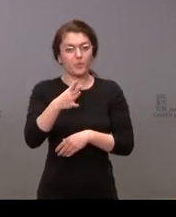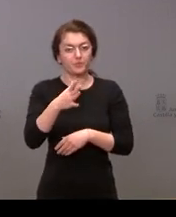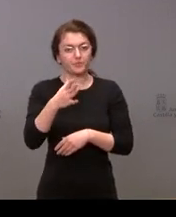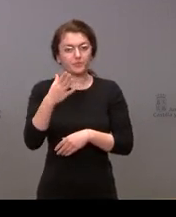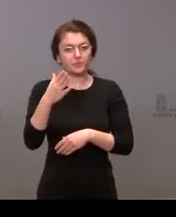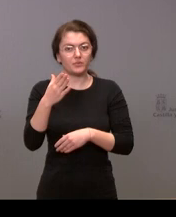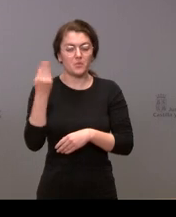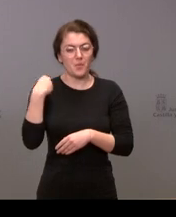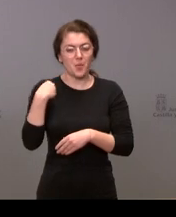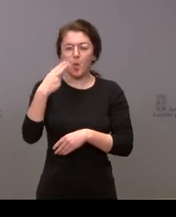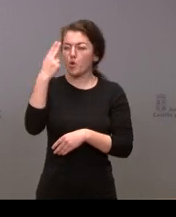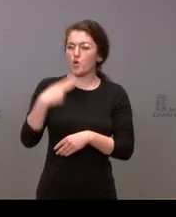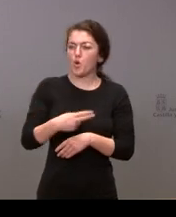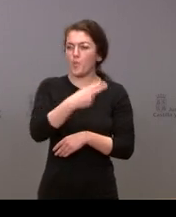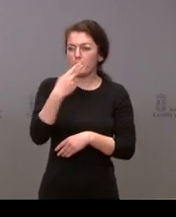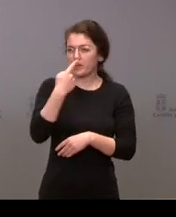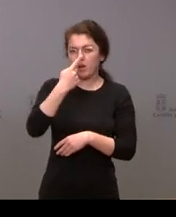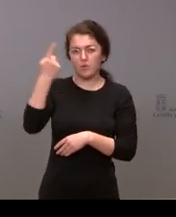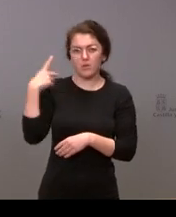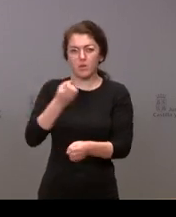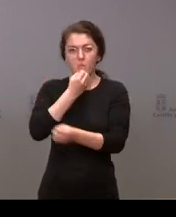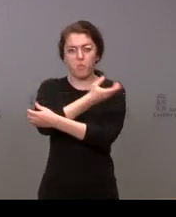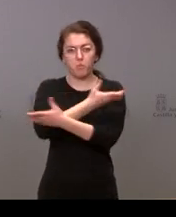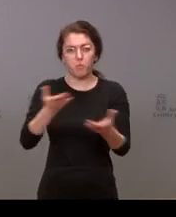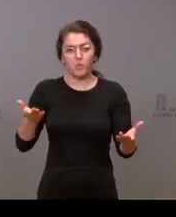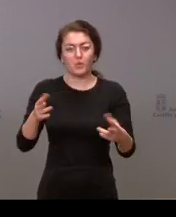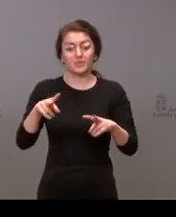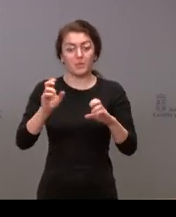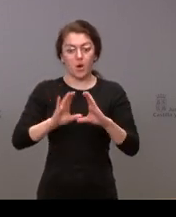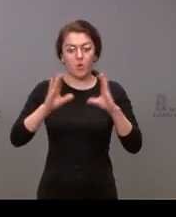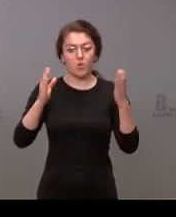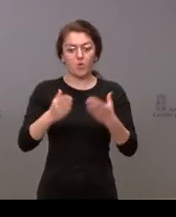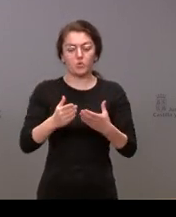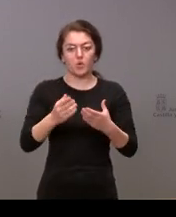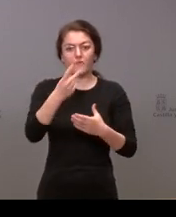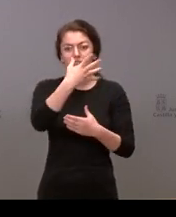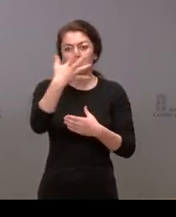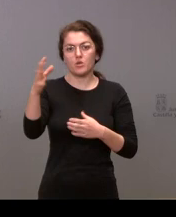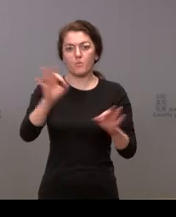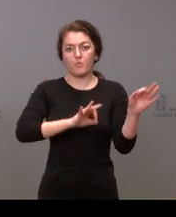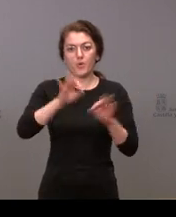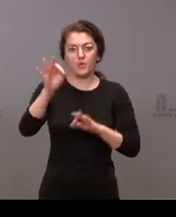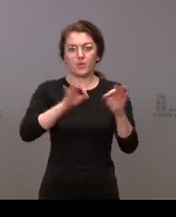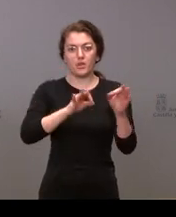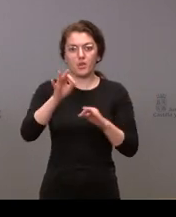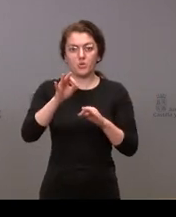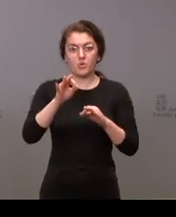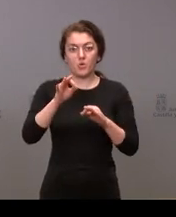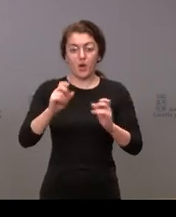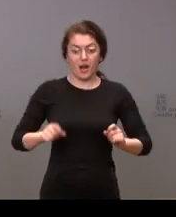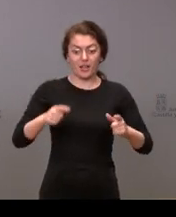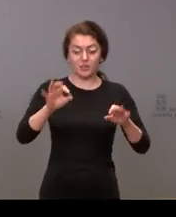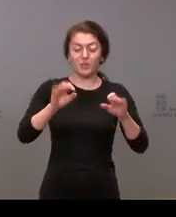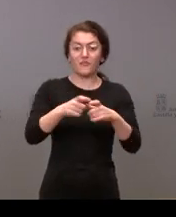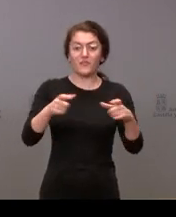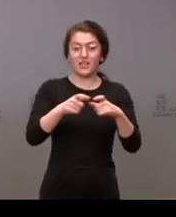compromiso que se había anunciado el año pasado de que la junta asumiría el 25% del coste de billetes de AVE de